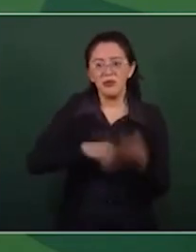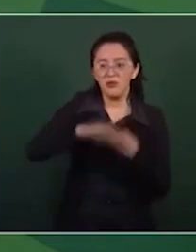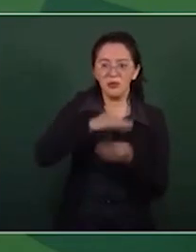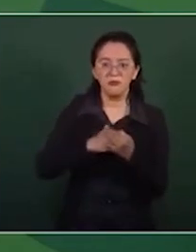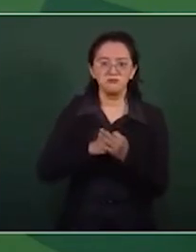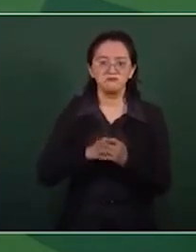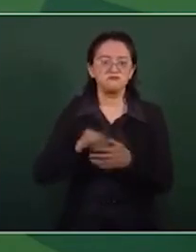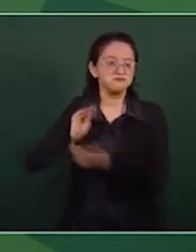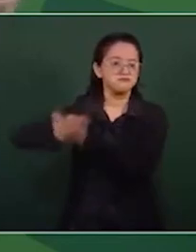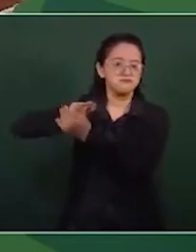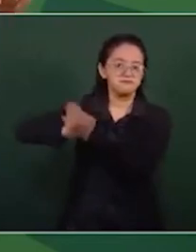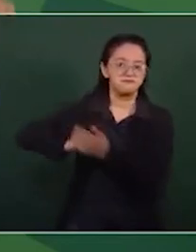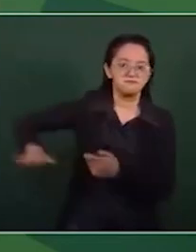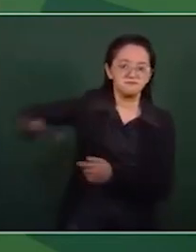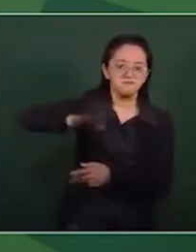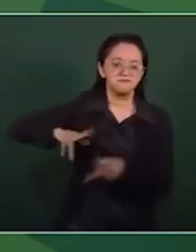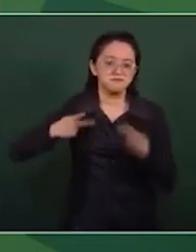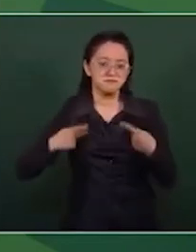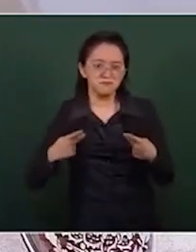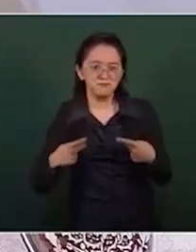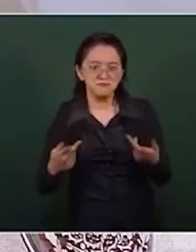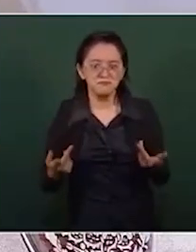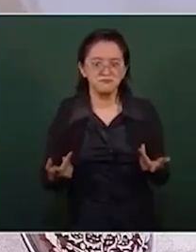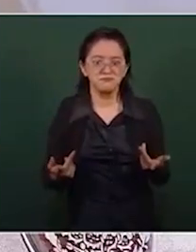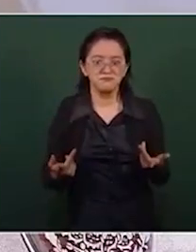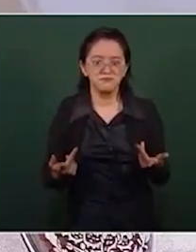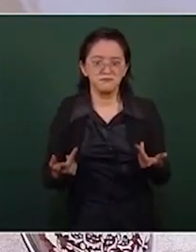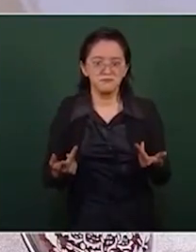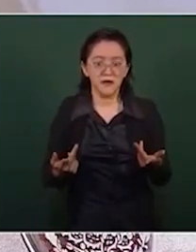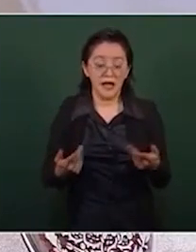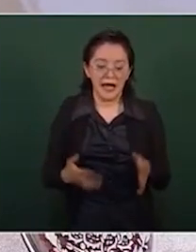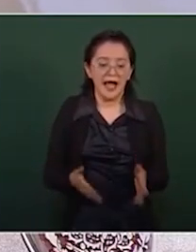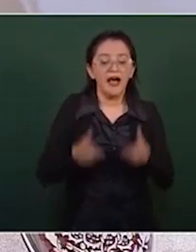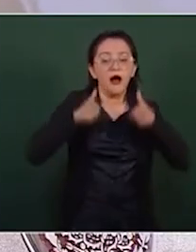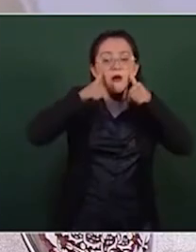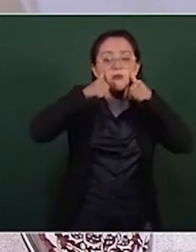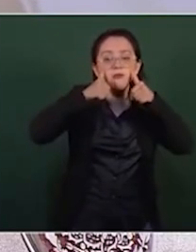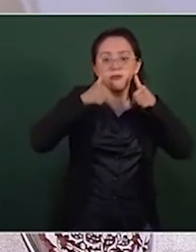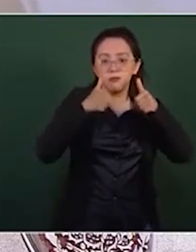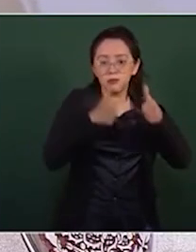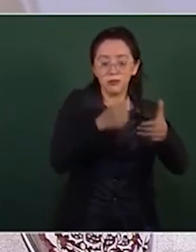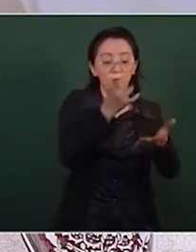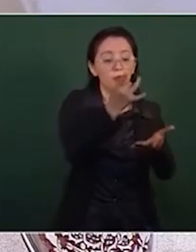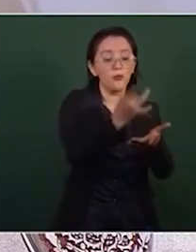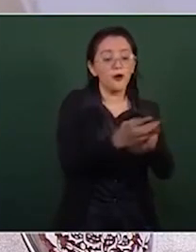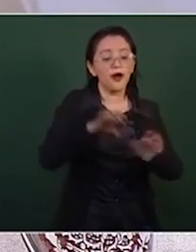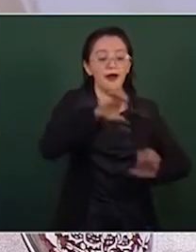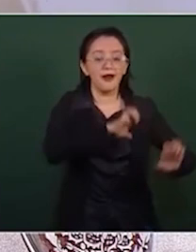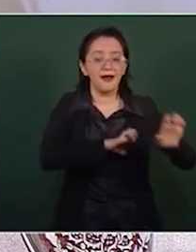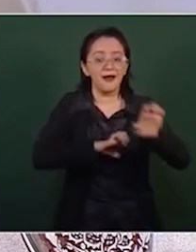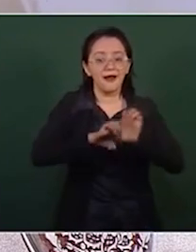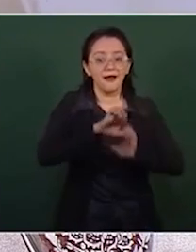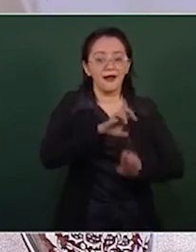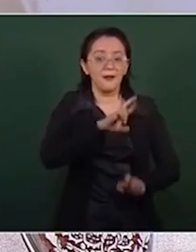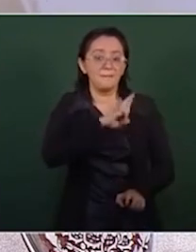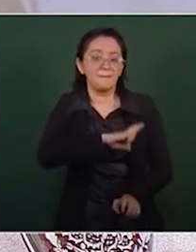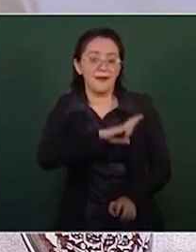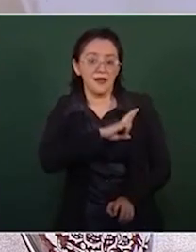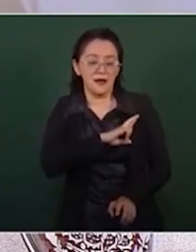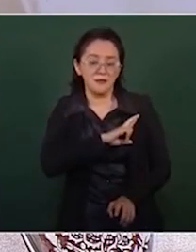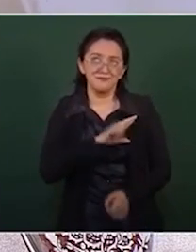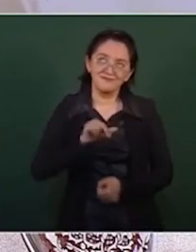el entregarse a las empresas particulares, sobre todo extranjeras,